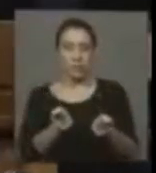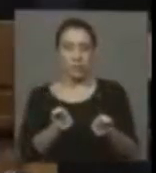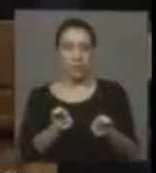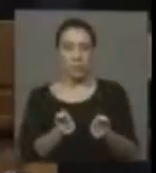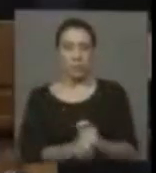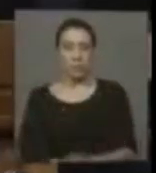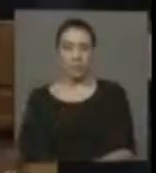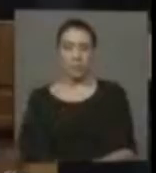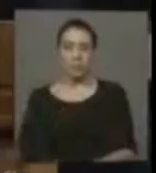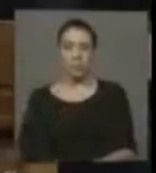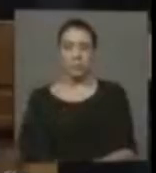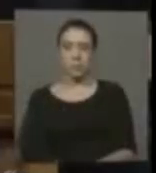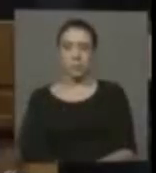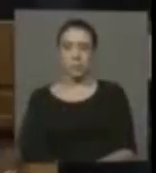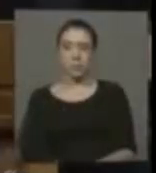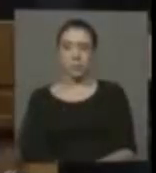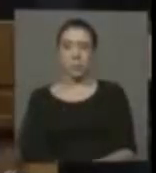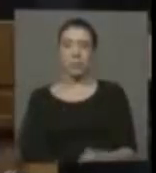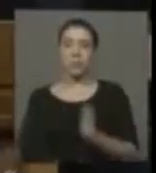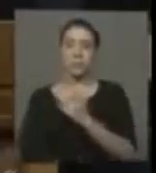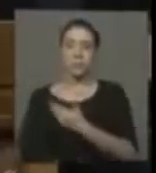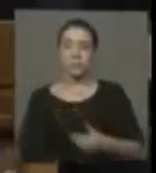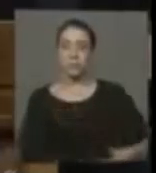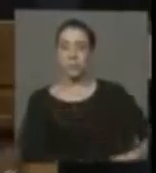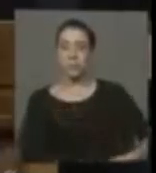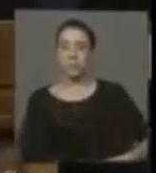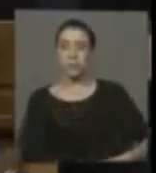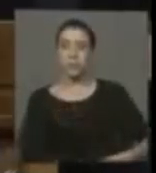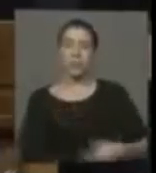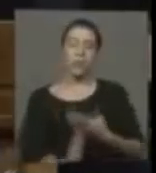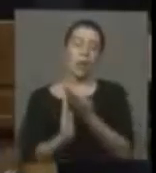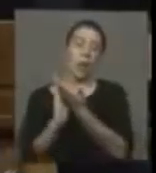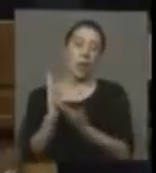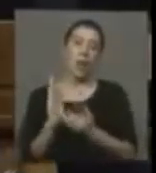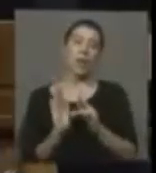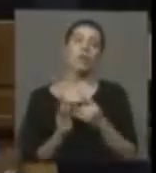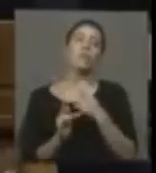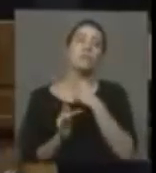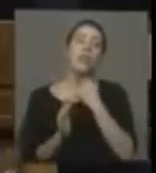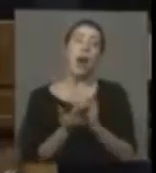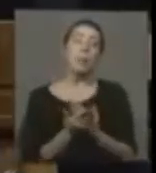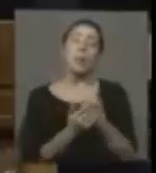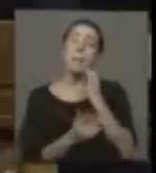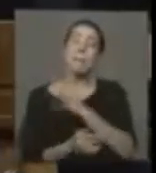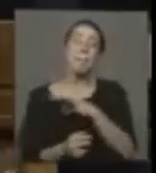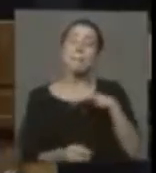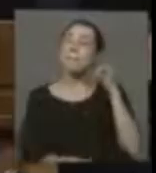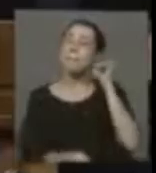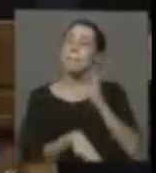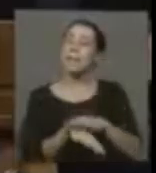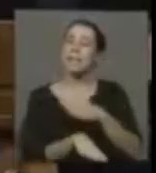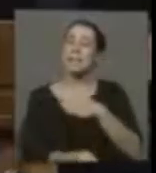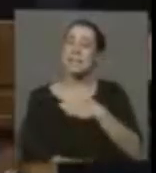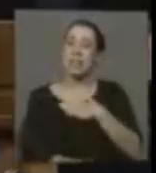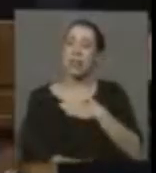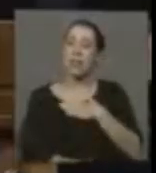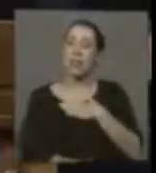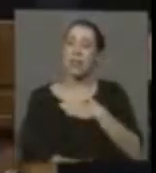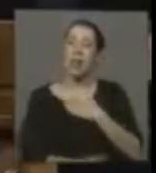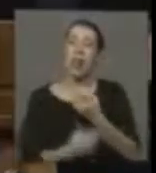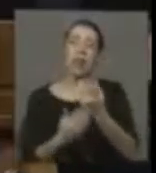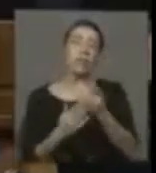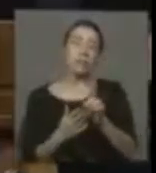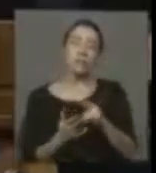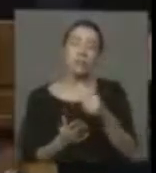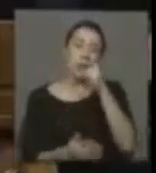este intermedio. Por su intermedio, Presidente, había una larga anhelo, aprovechando que está la Ministra de Salud acá, había un grande y